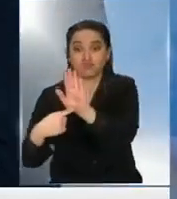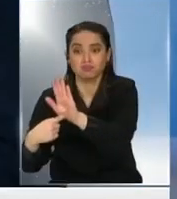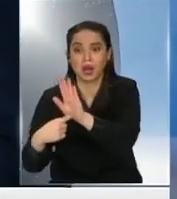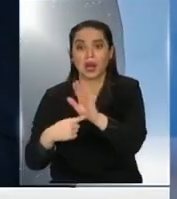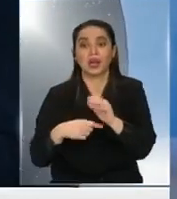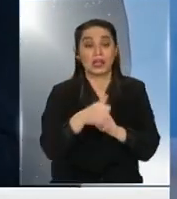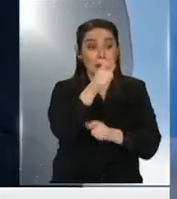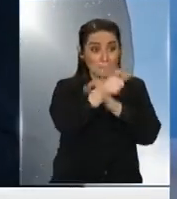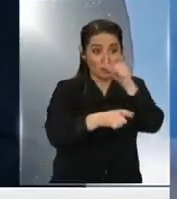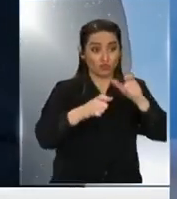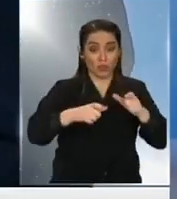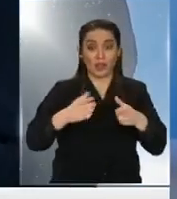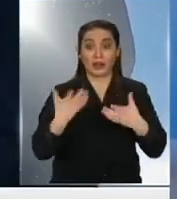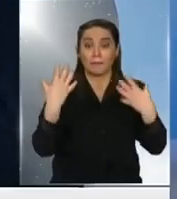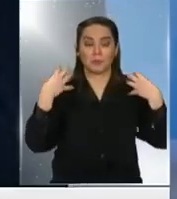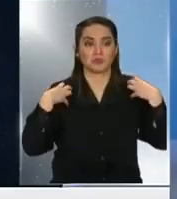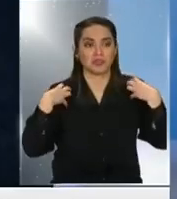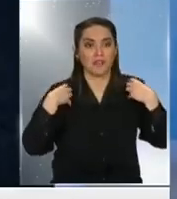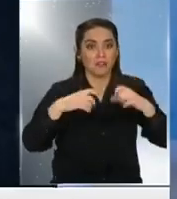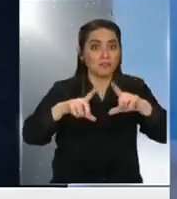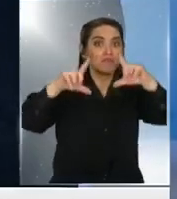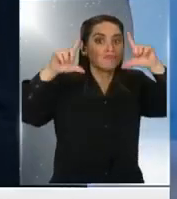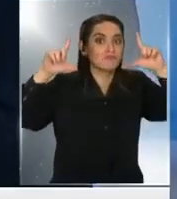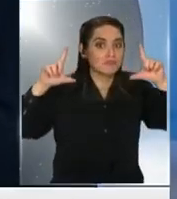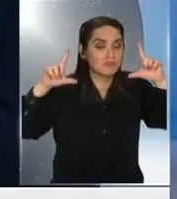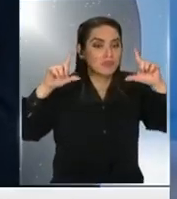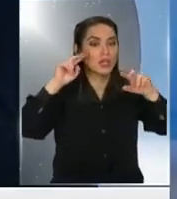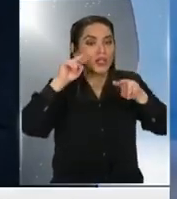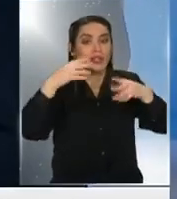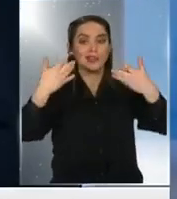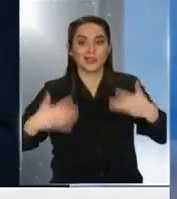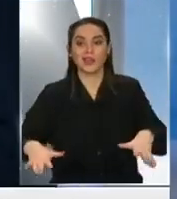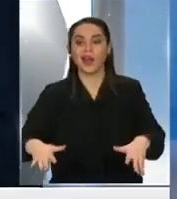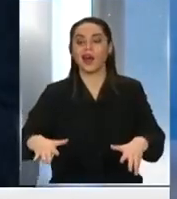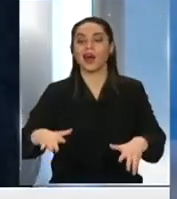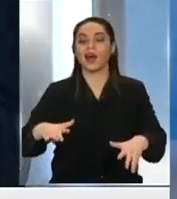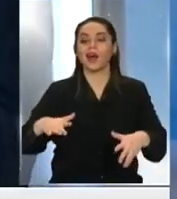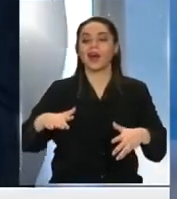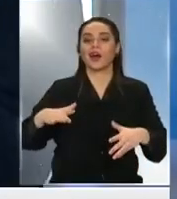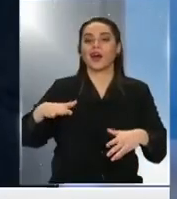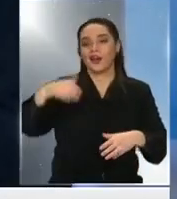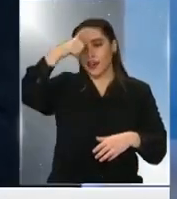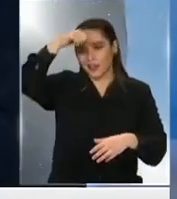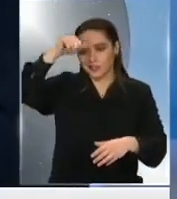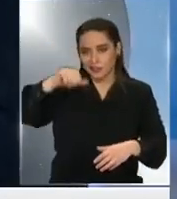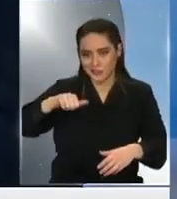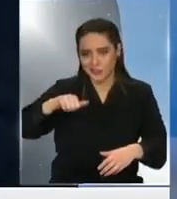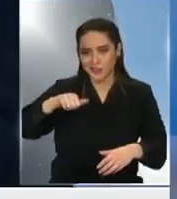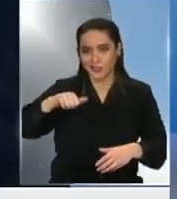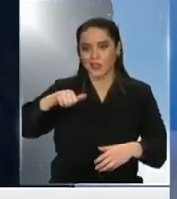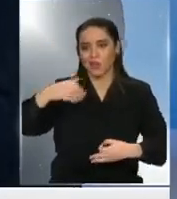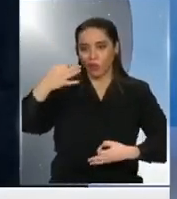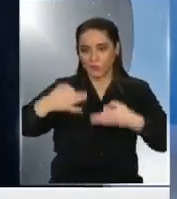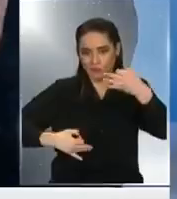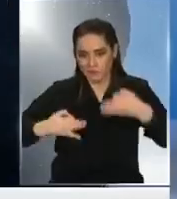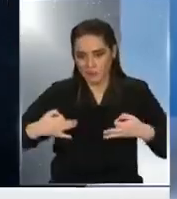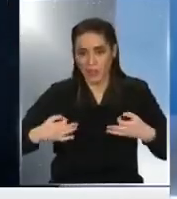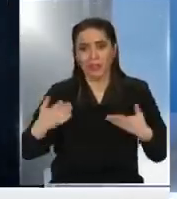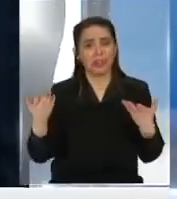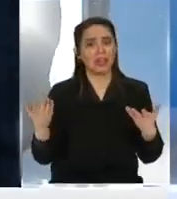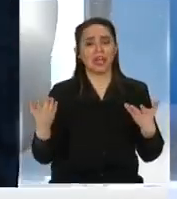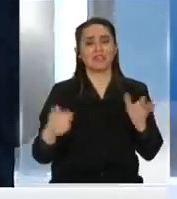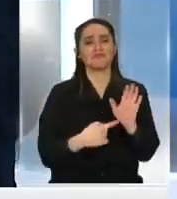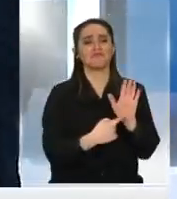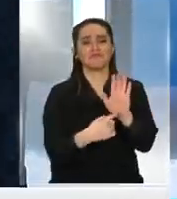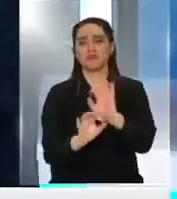están involucrados, ¿no? Y que están hoy día formalizados y que a ellos no los cubrieron nada y que efectivamente